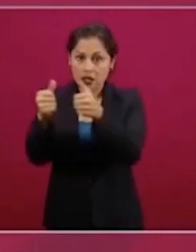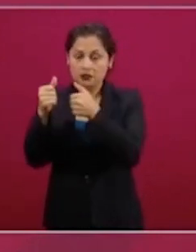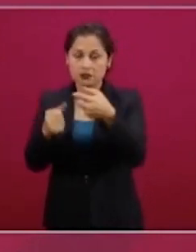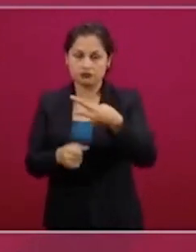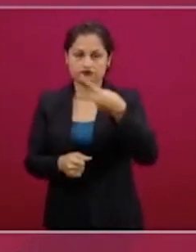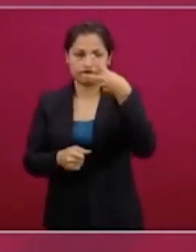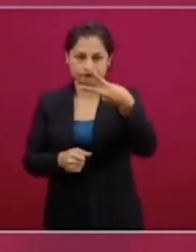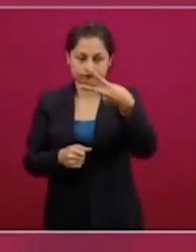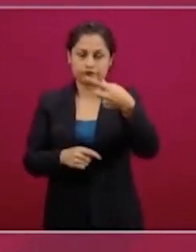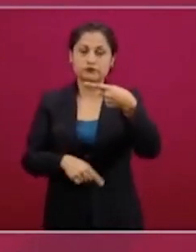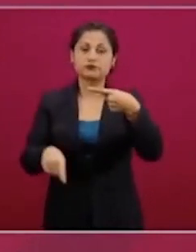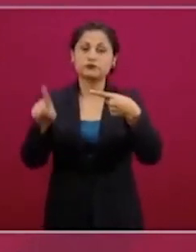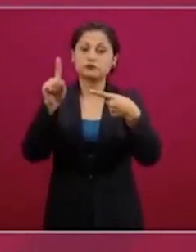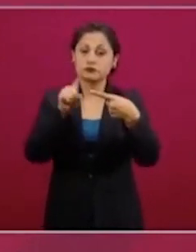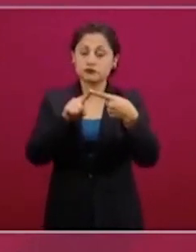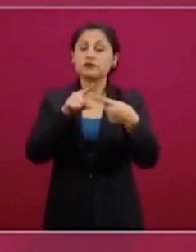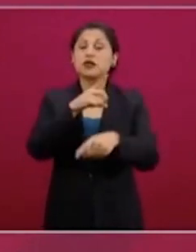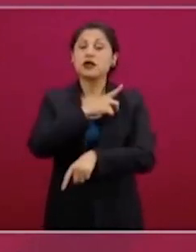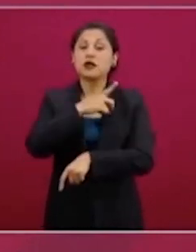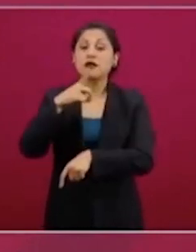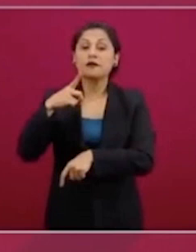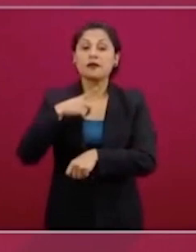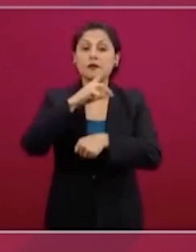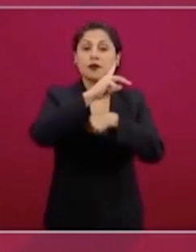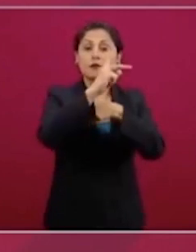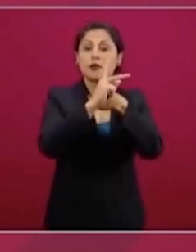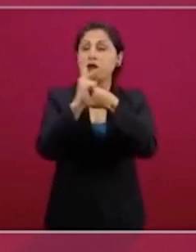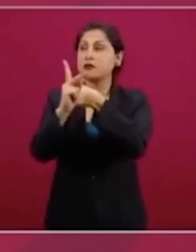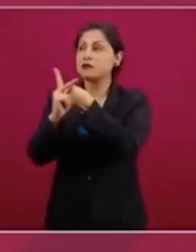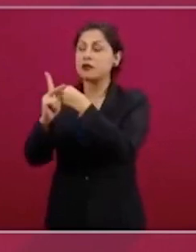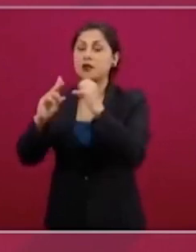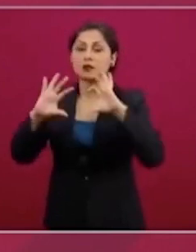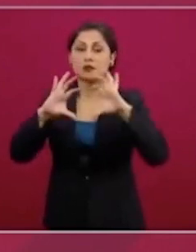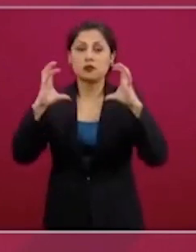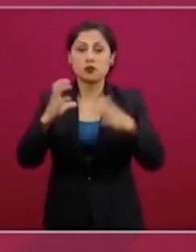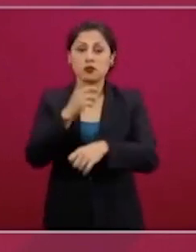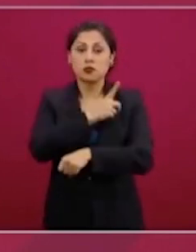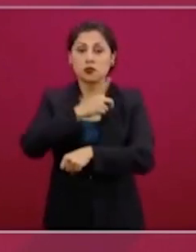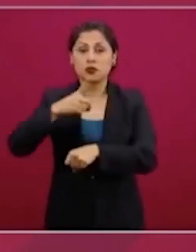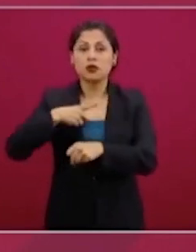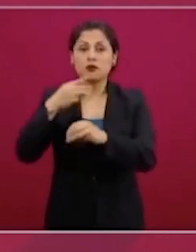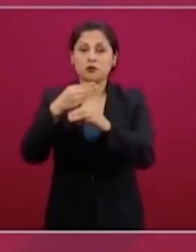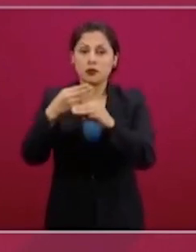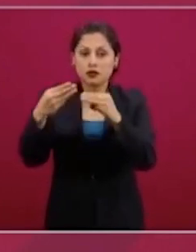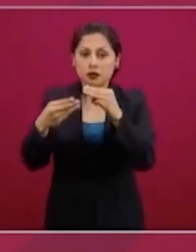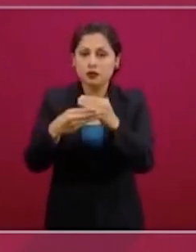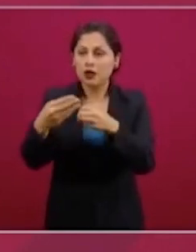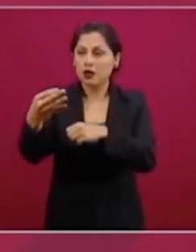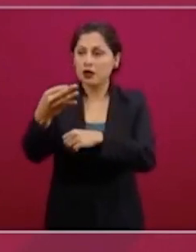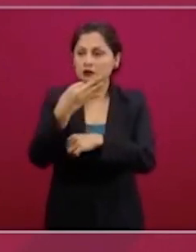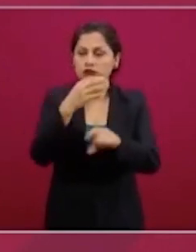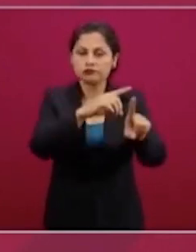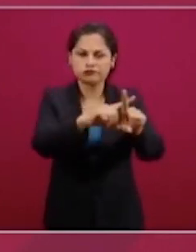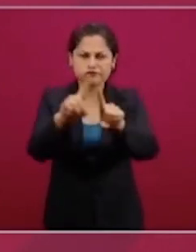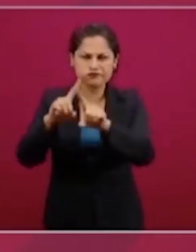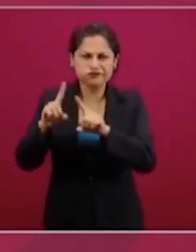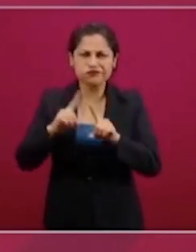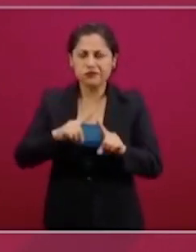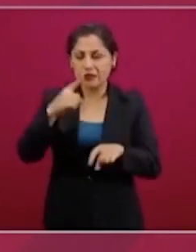garantizar que todos los países tengan acceso a medicamentos de equipo, porque existe